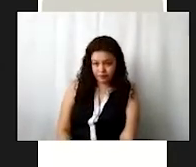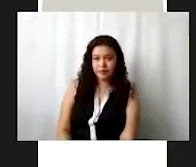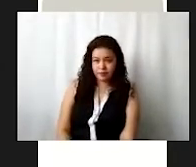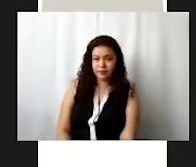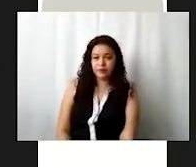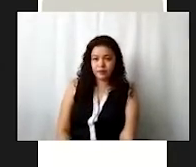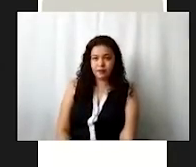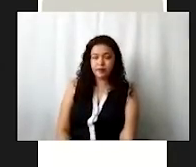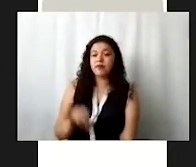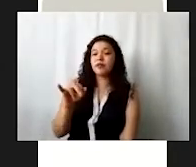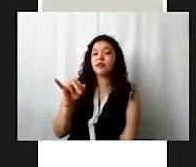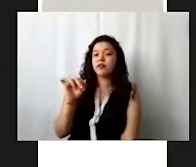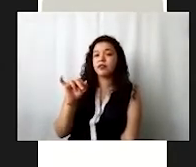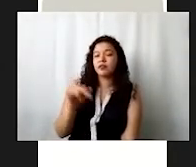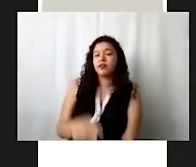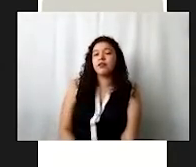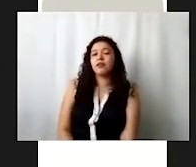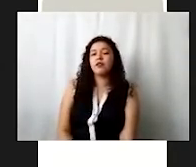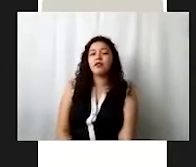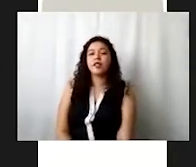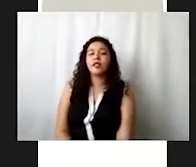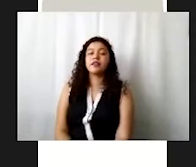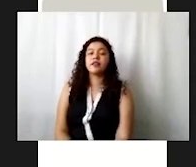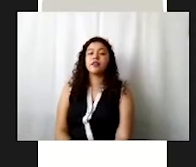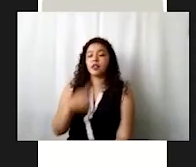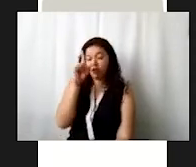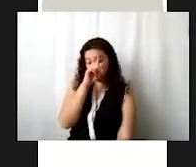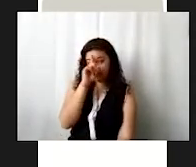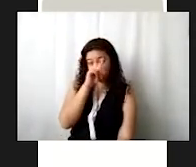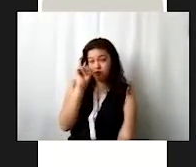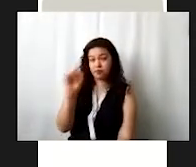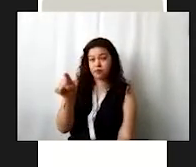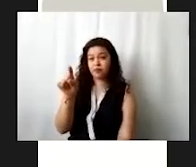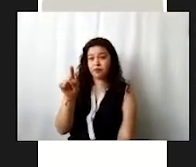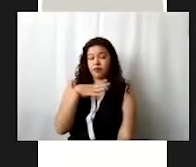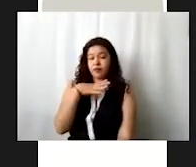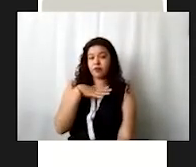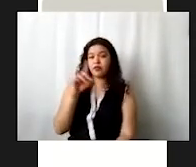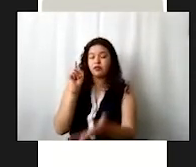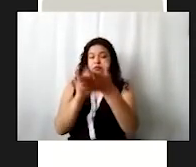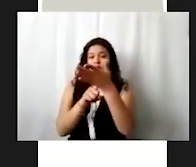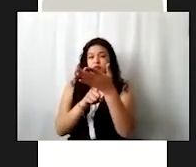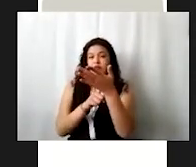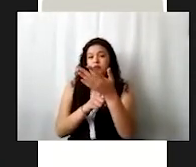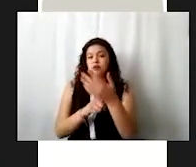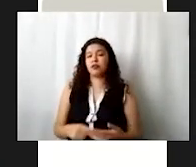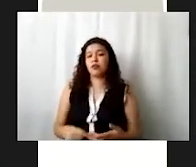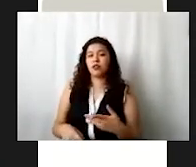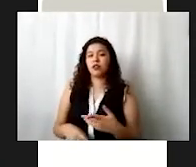si vi que ok este botón que dice asesorías aquí ustedes le dan click y los va a llevar